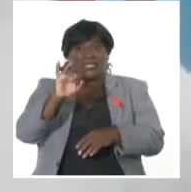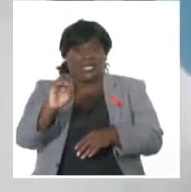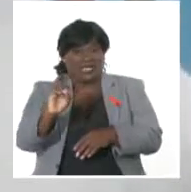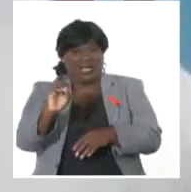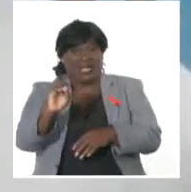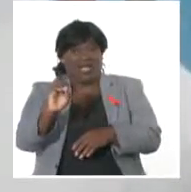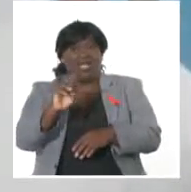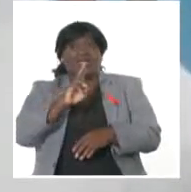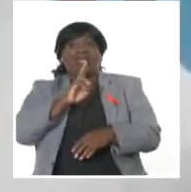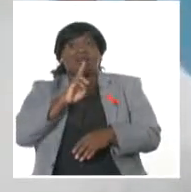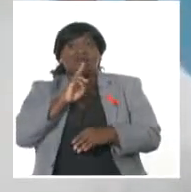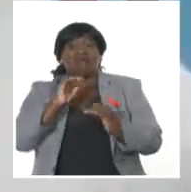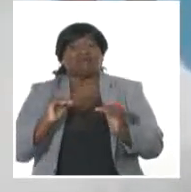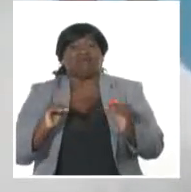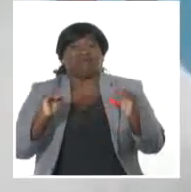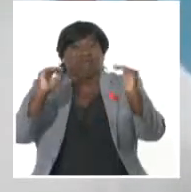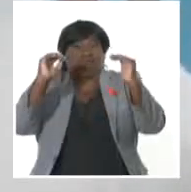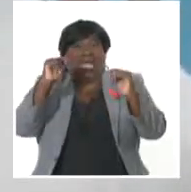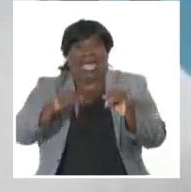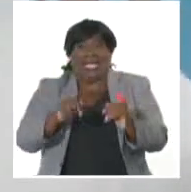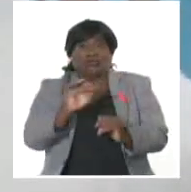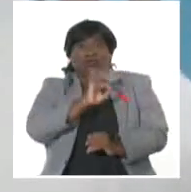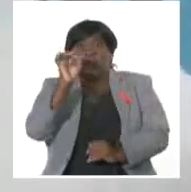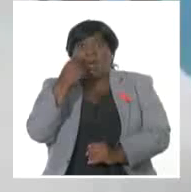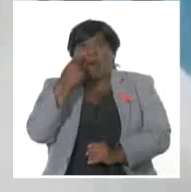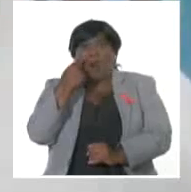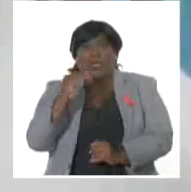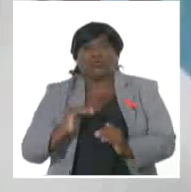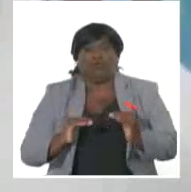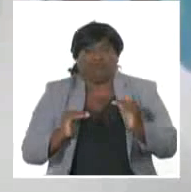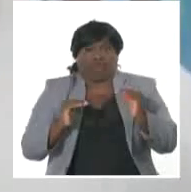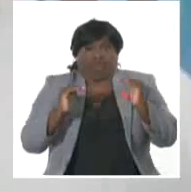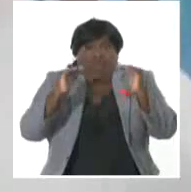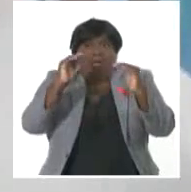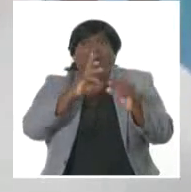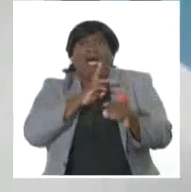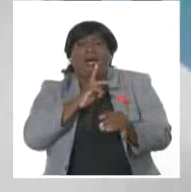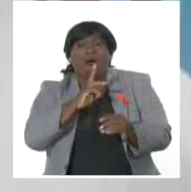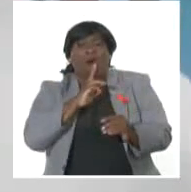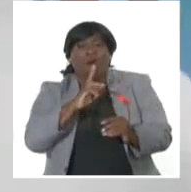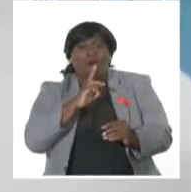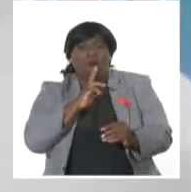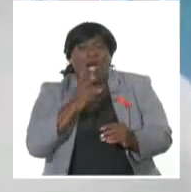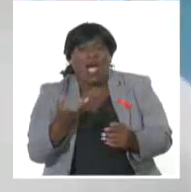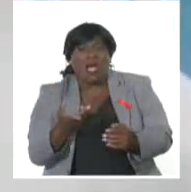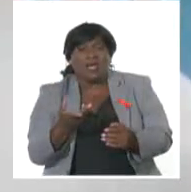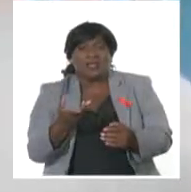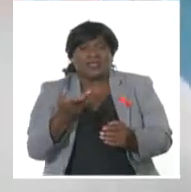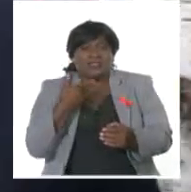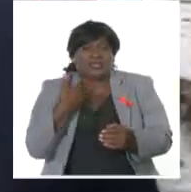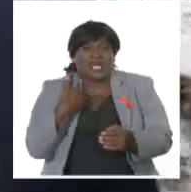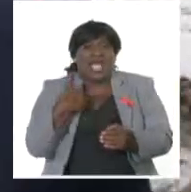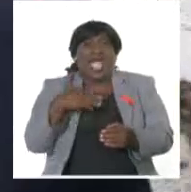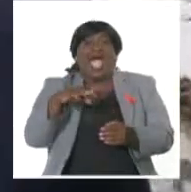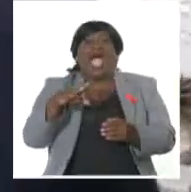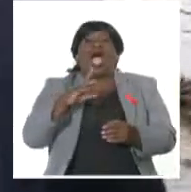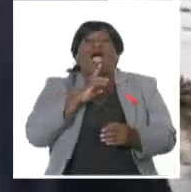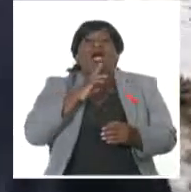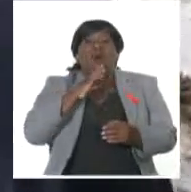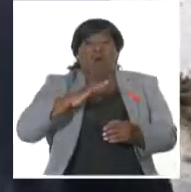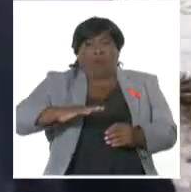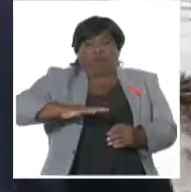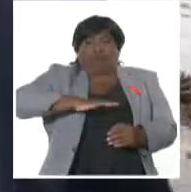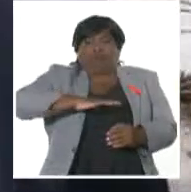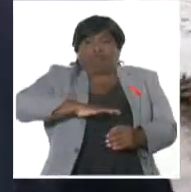aquí en esta zona de la playa ha sido esta. En este ataque, la gente ahí de atrás por mi casa, tiene el agua a cintura casi. De momento